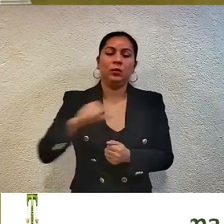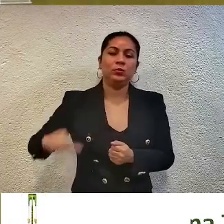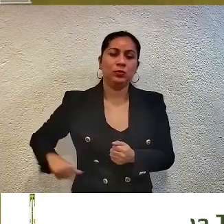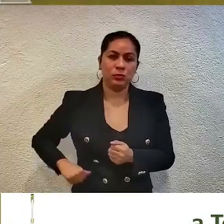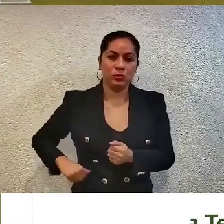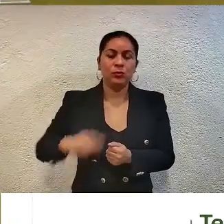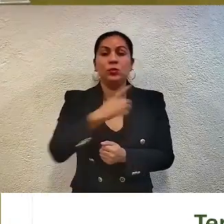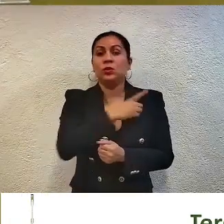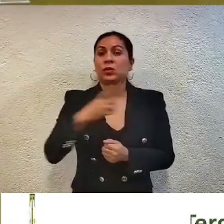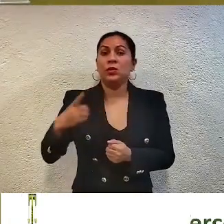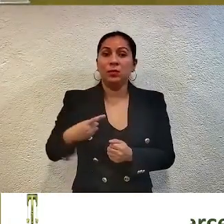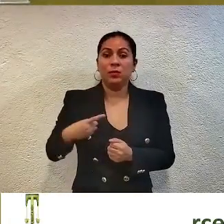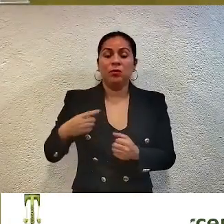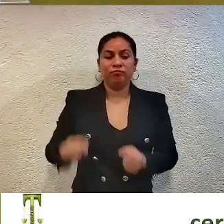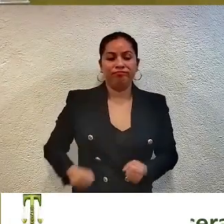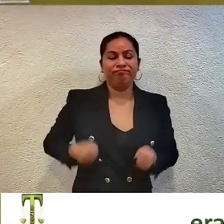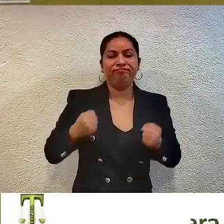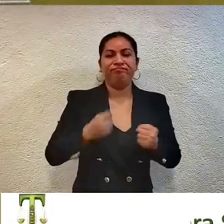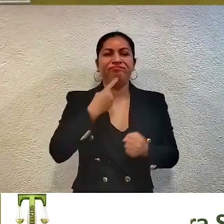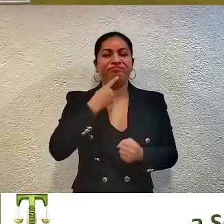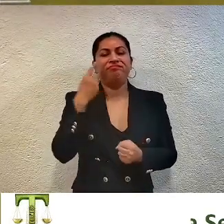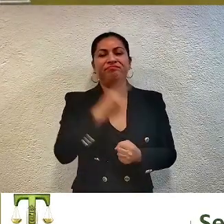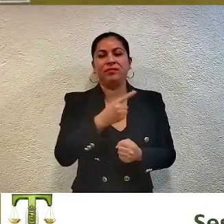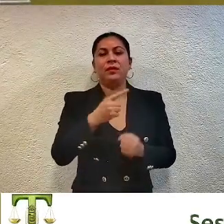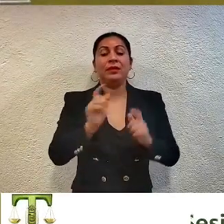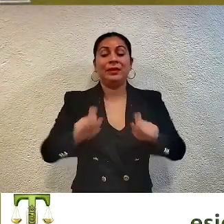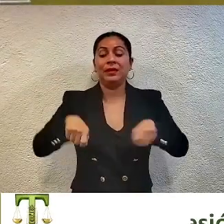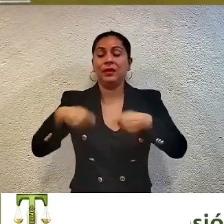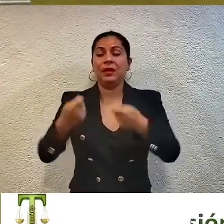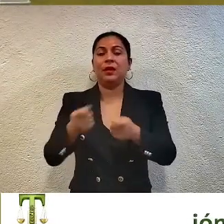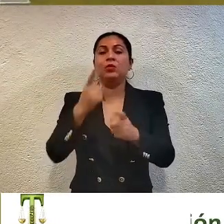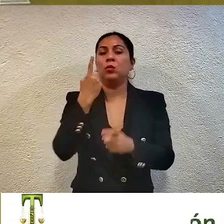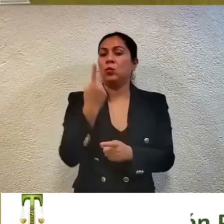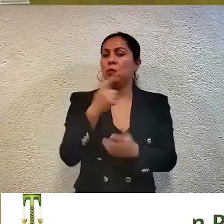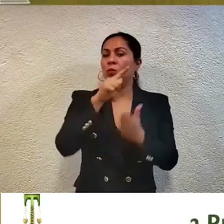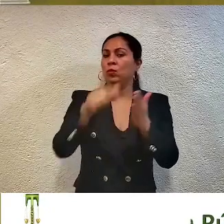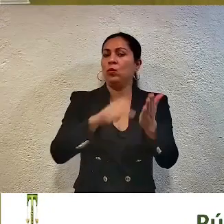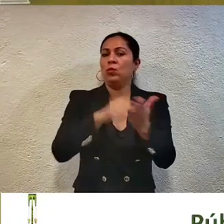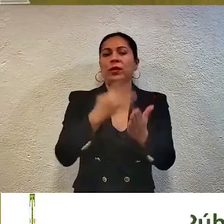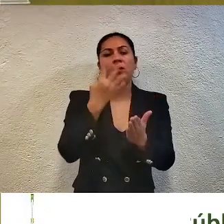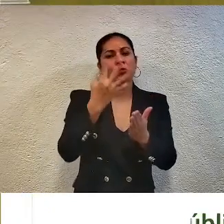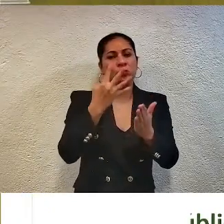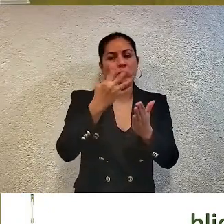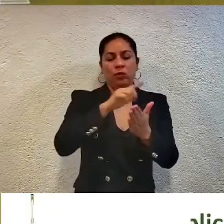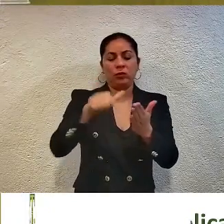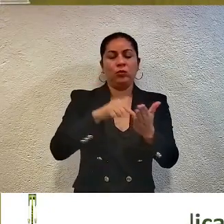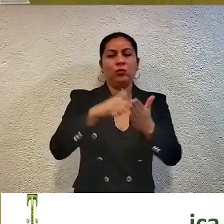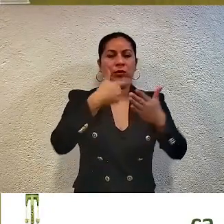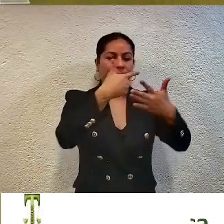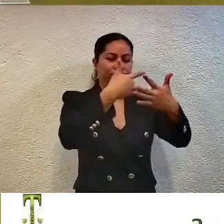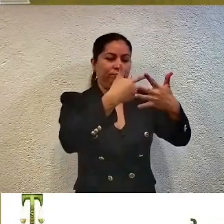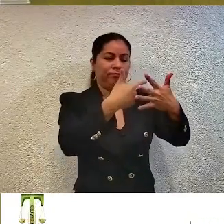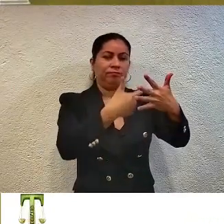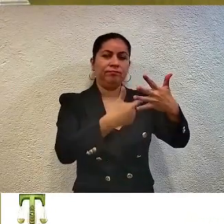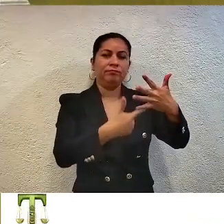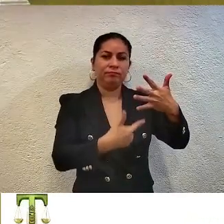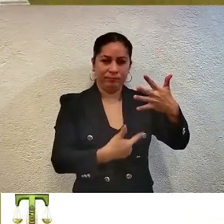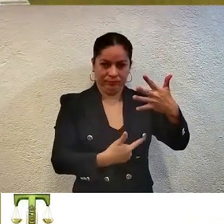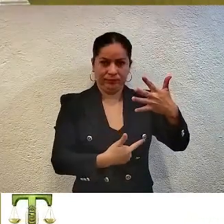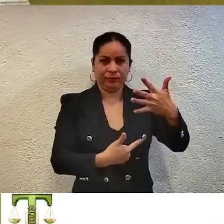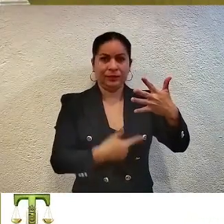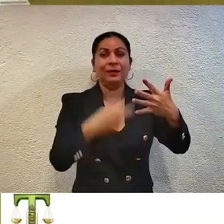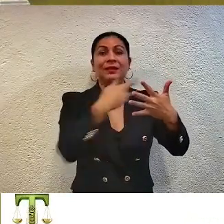Debió haberse reforzado la conducta exigible asignando un lugar, al menos en los primeros cuatro lugares de o la lista de